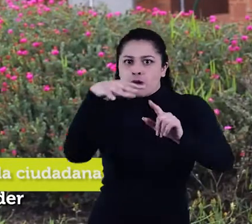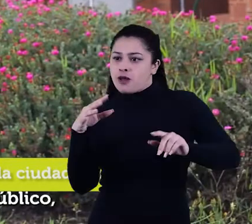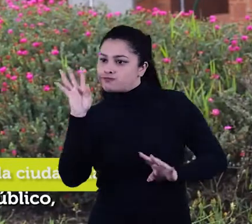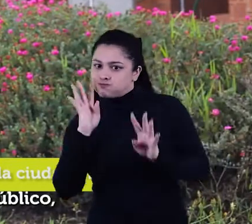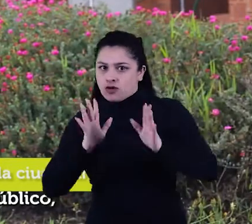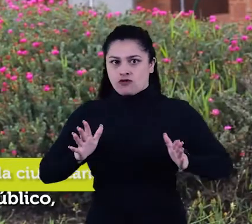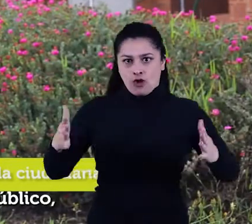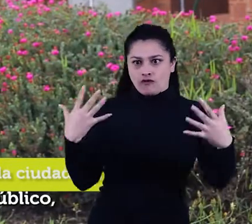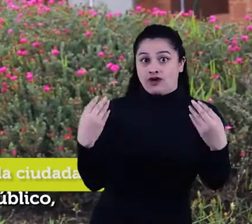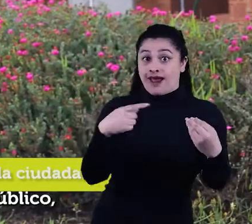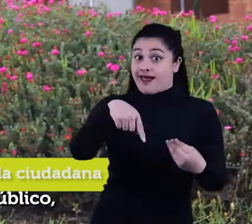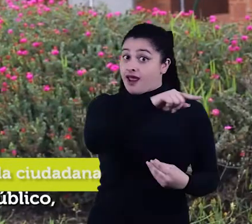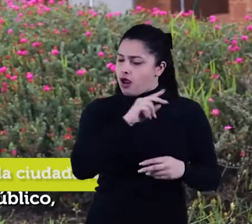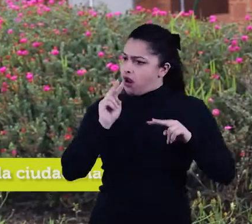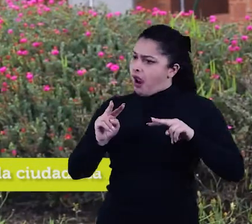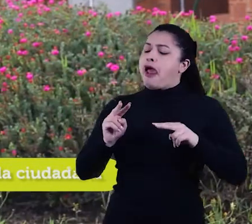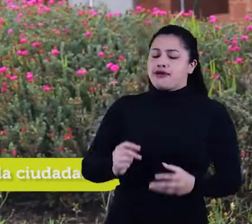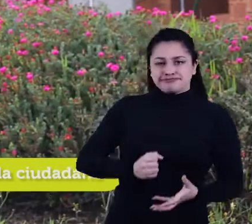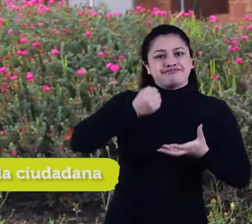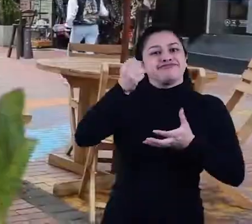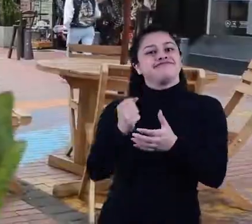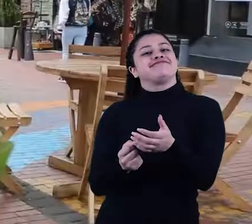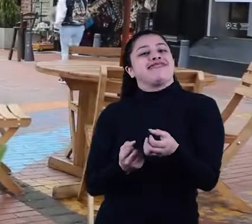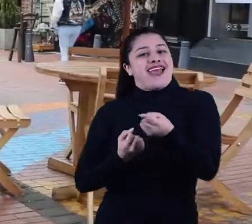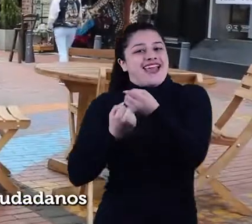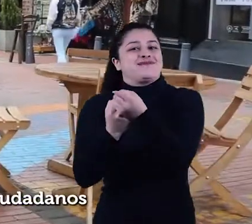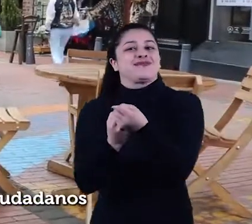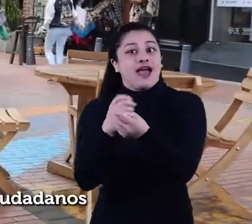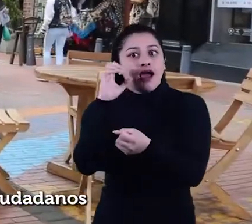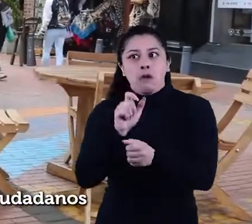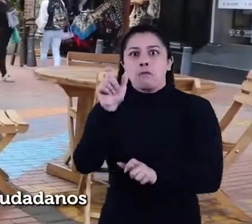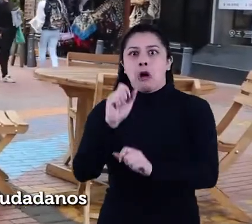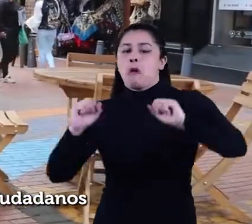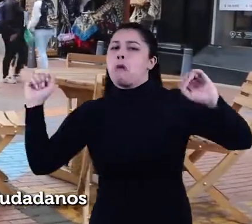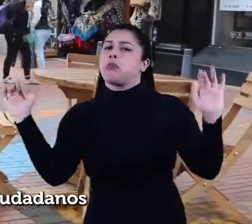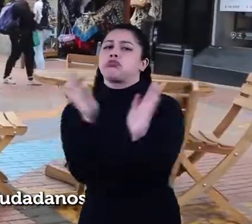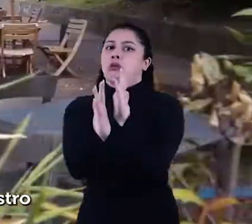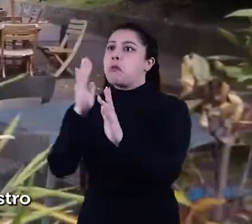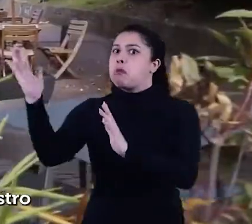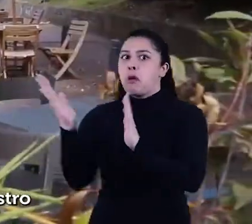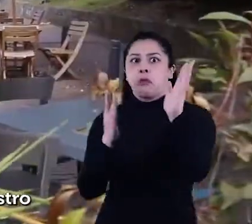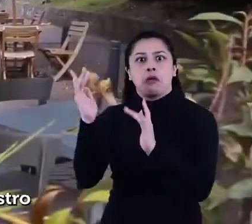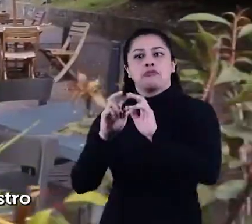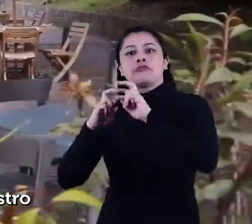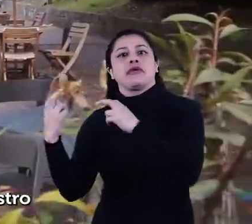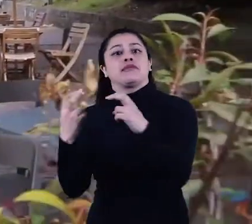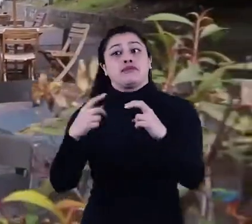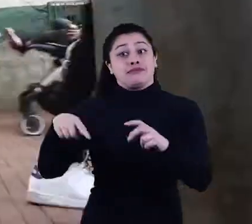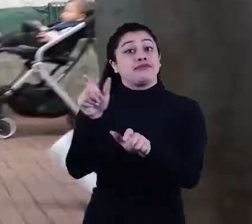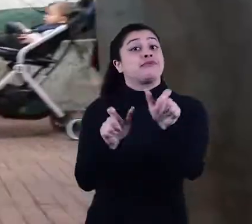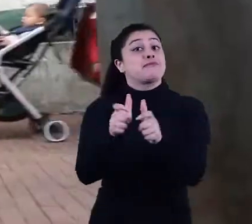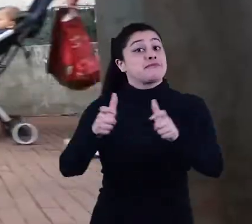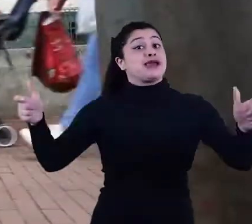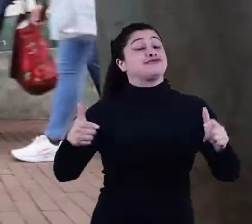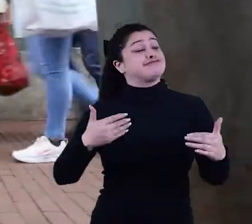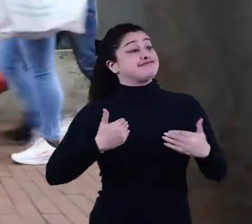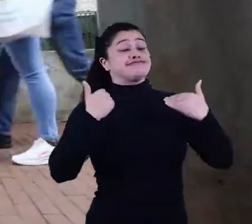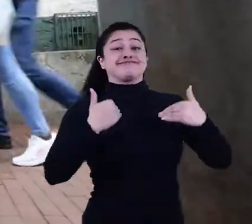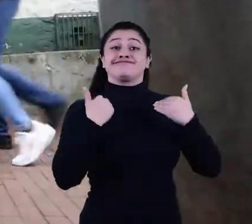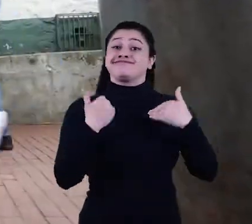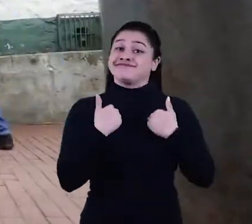entender que tener atractivo mi espacio público en donde tengo mi oferta van a llegar más ciudadanos. Y los ciudadanos vamos a disfrutar más de nuestro espacio público.